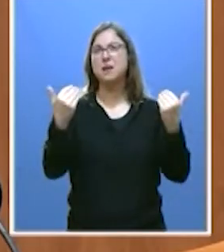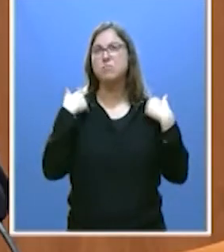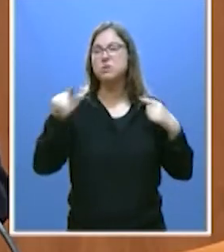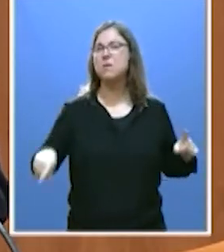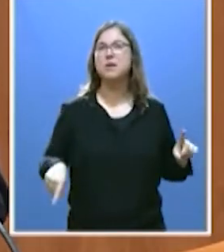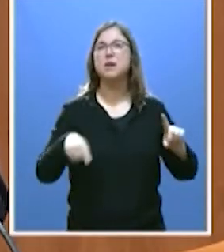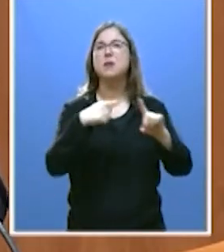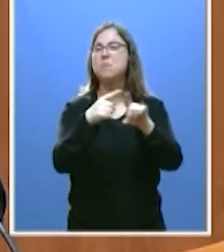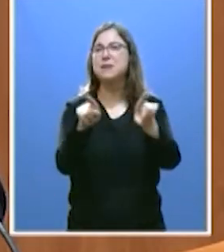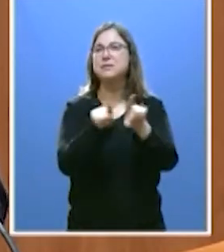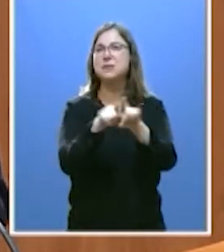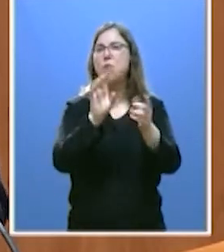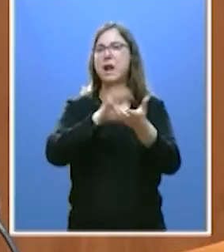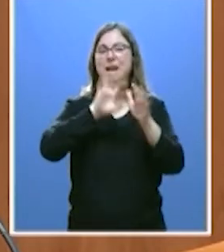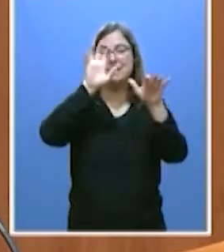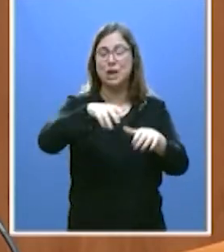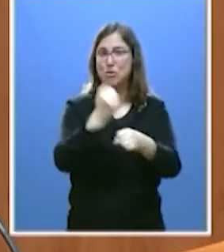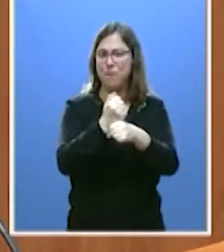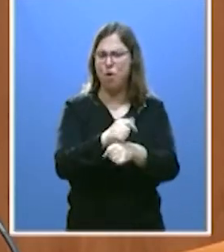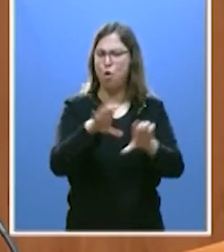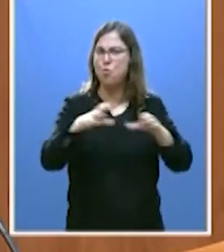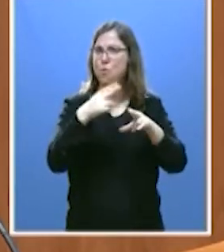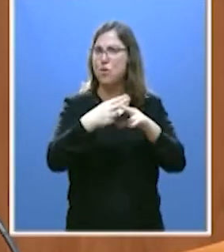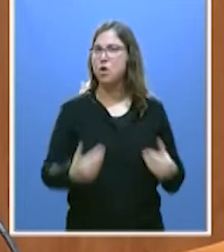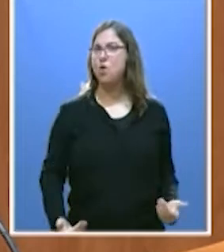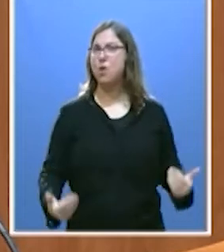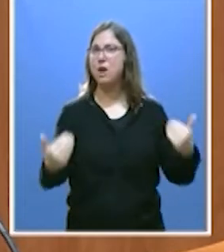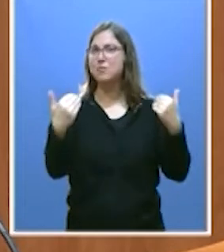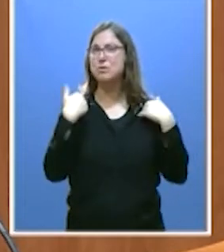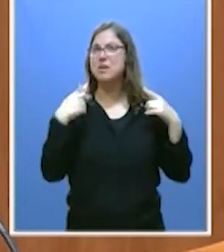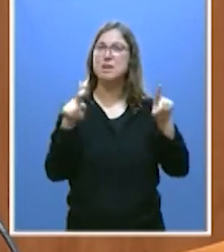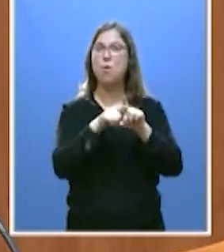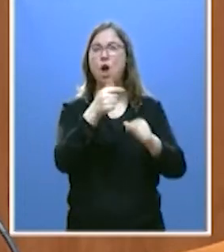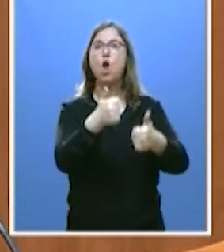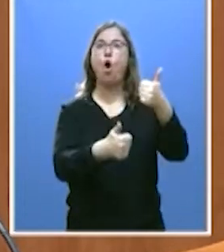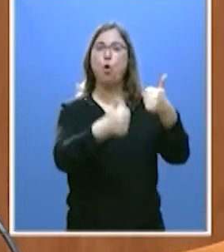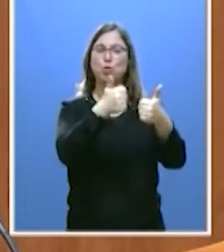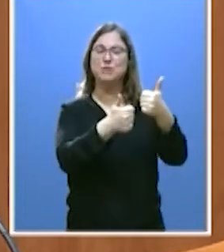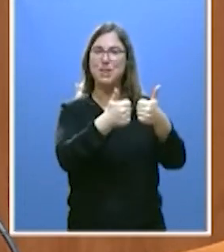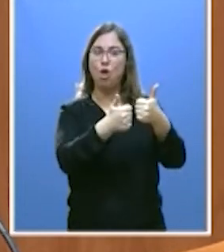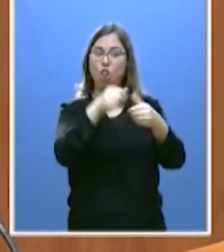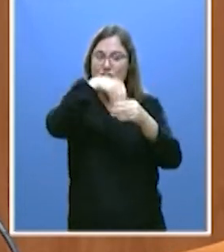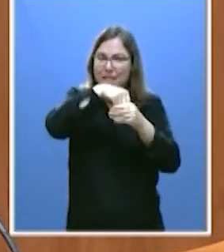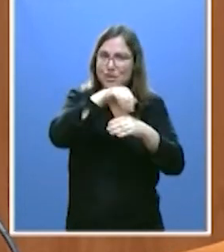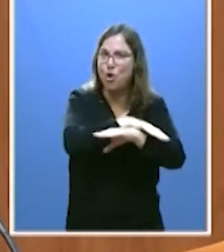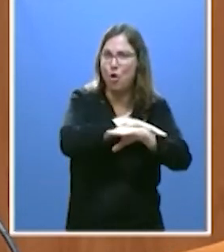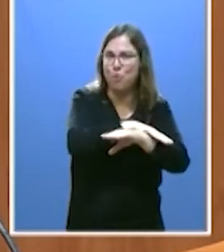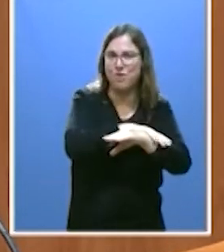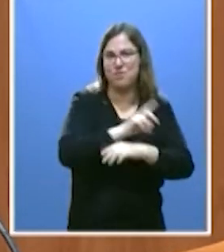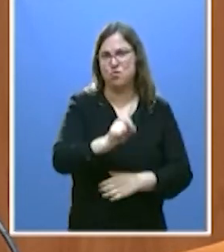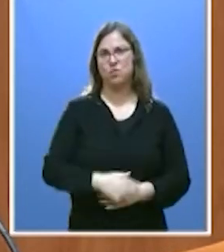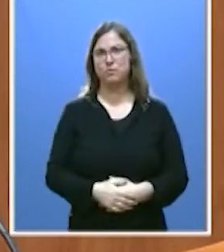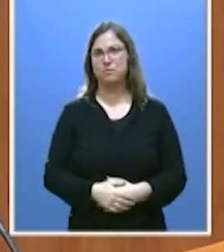creemos que la tarea de un partido responsable sea la de hacer oposición desde dentro del Gobierno. En este partido